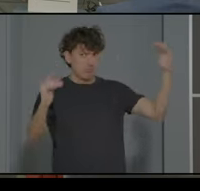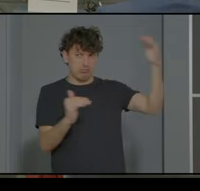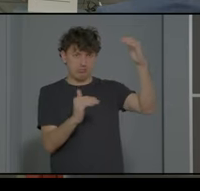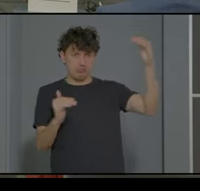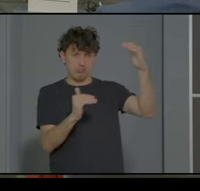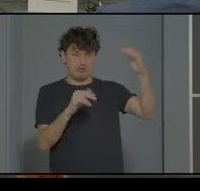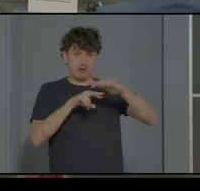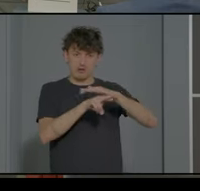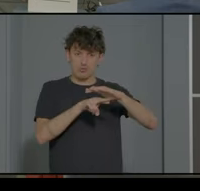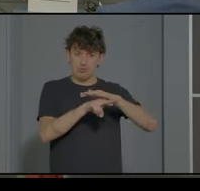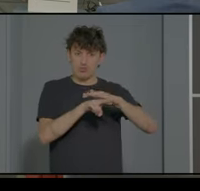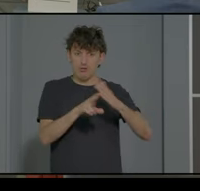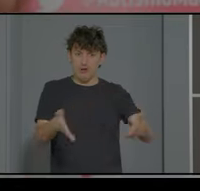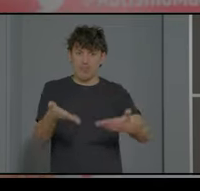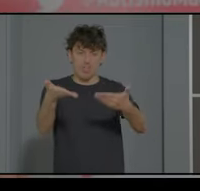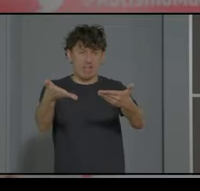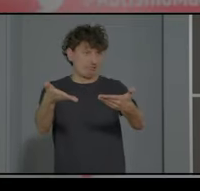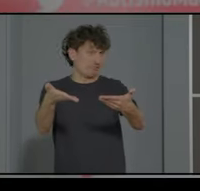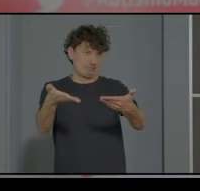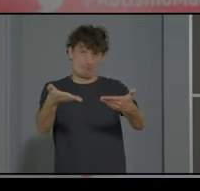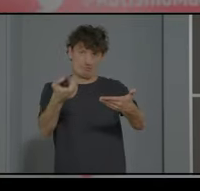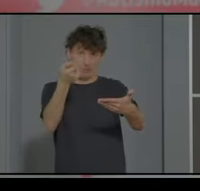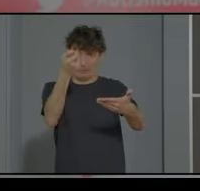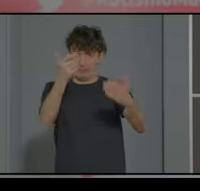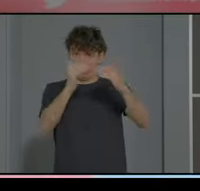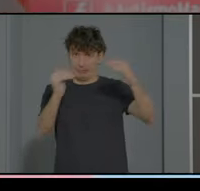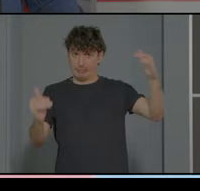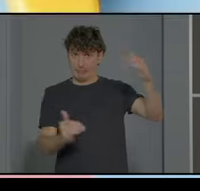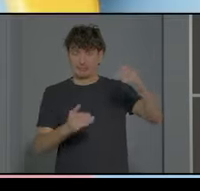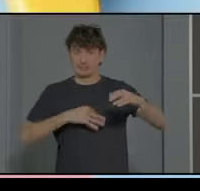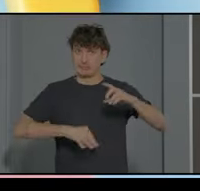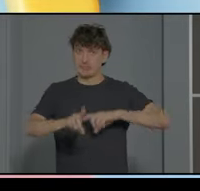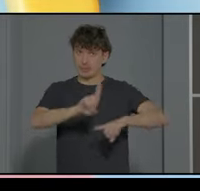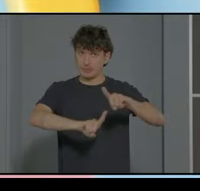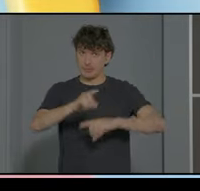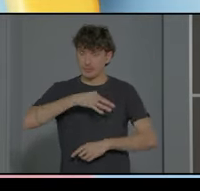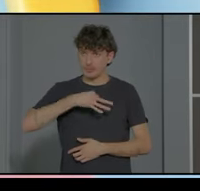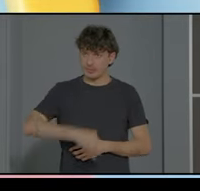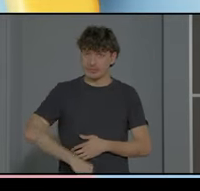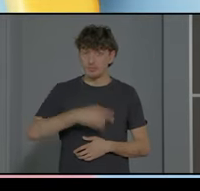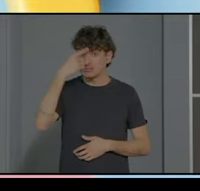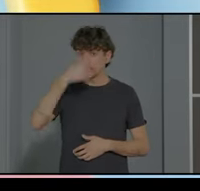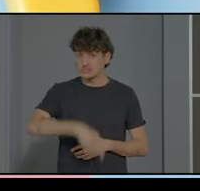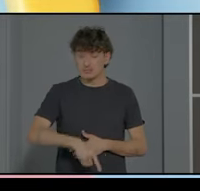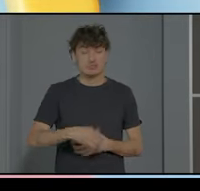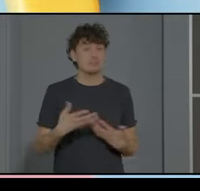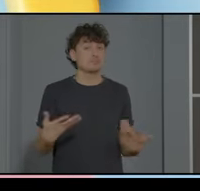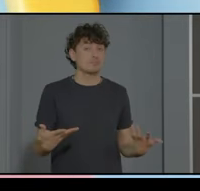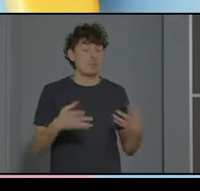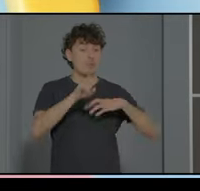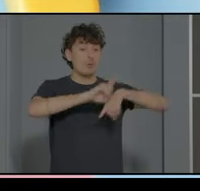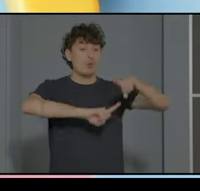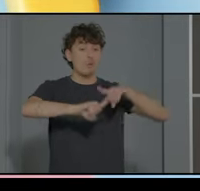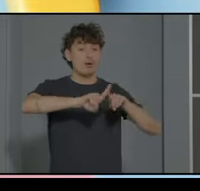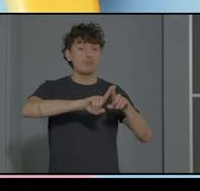la provisión de recursos? esto igual es un problema ¿sabéis cómo se traslada y cómo se percibe ese problema?